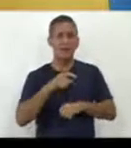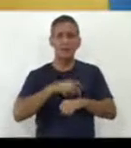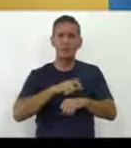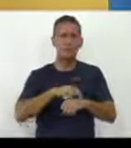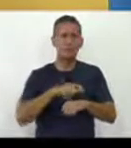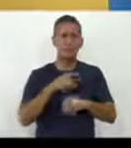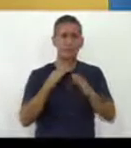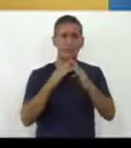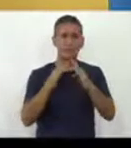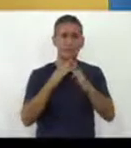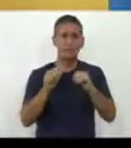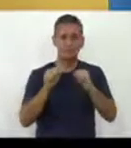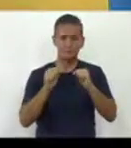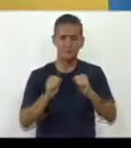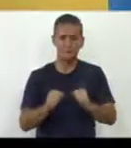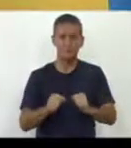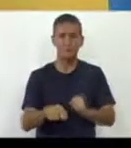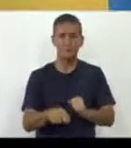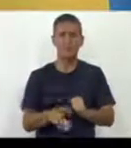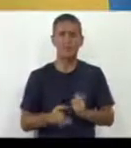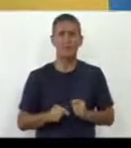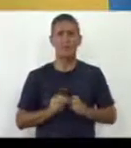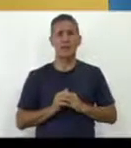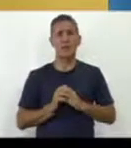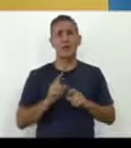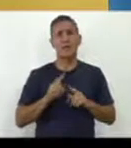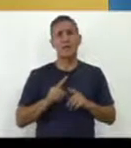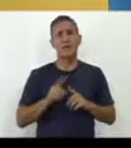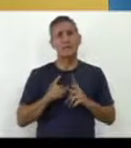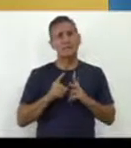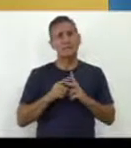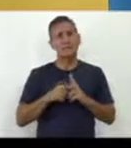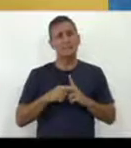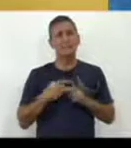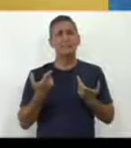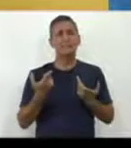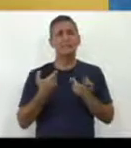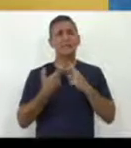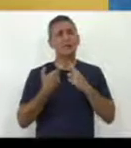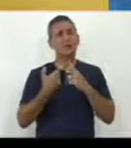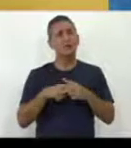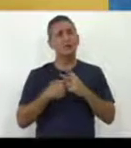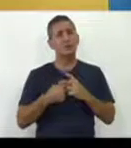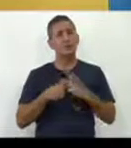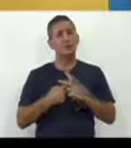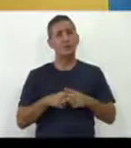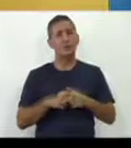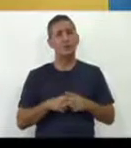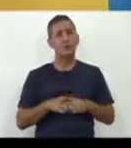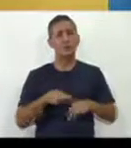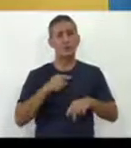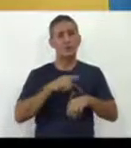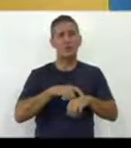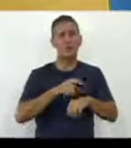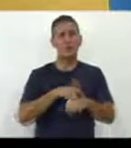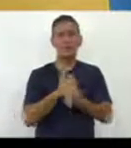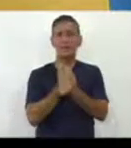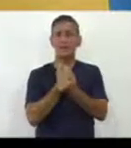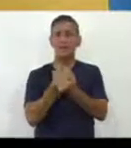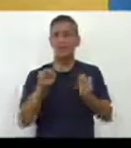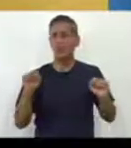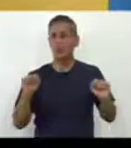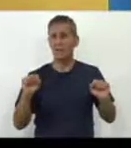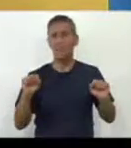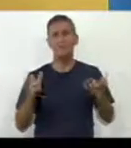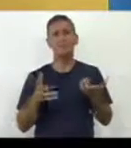casa, y que una solución para la ocupación de su tiempo libre es precisamente